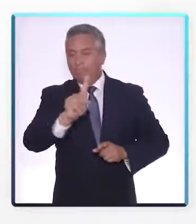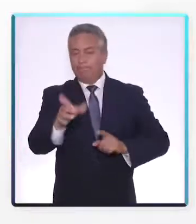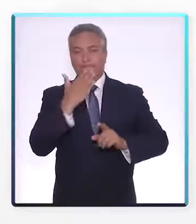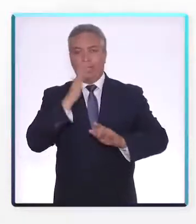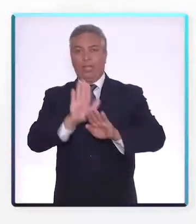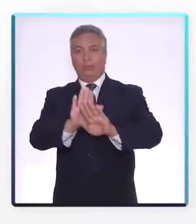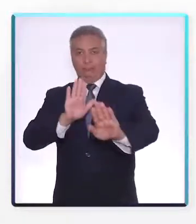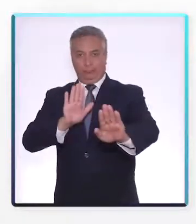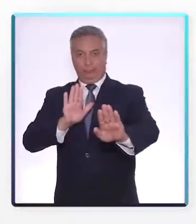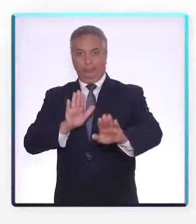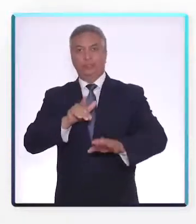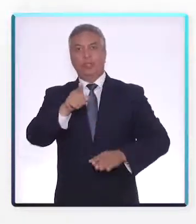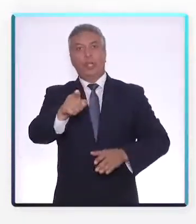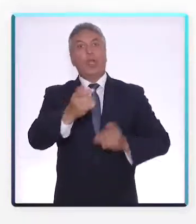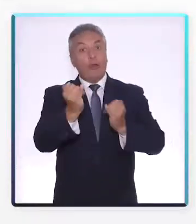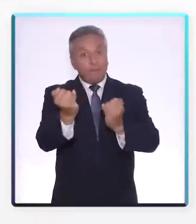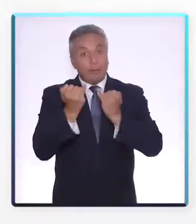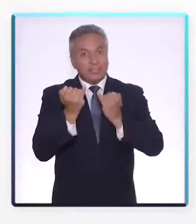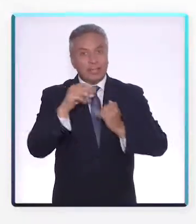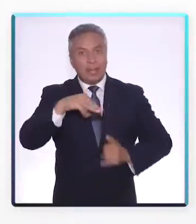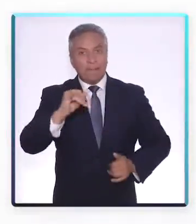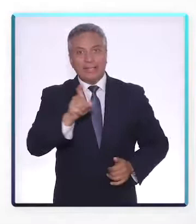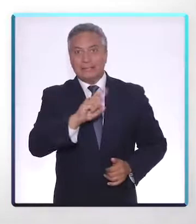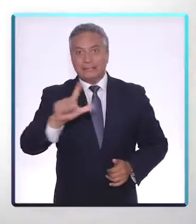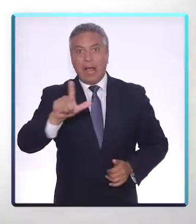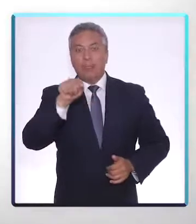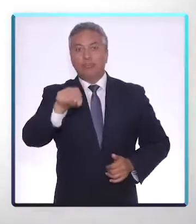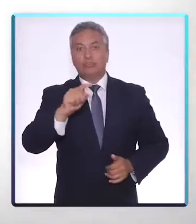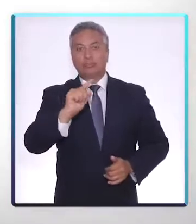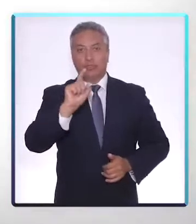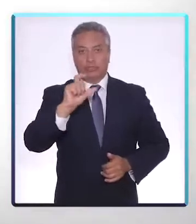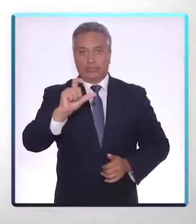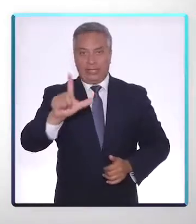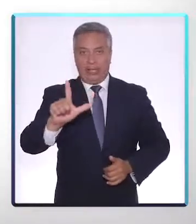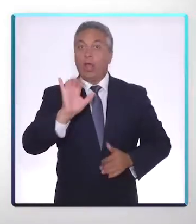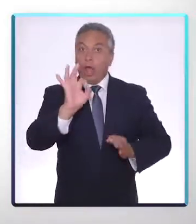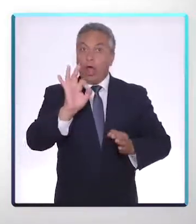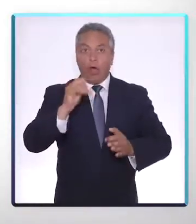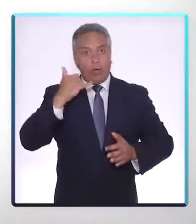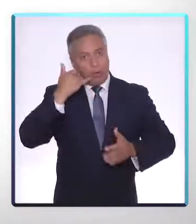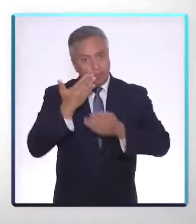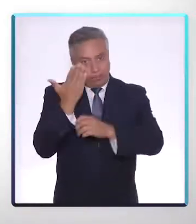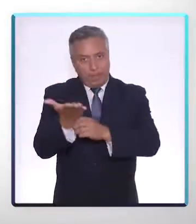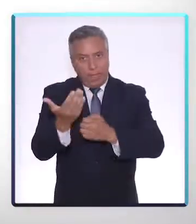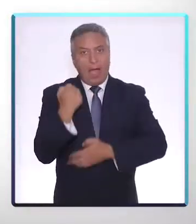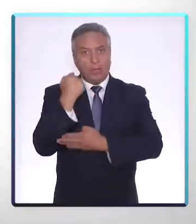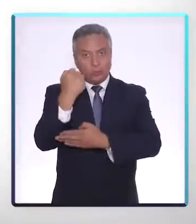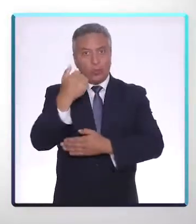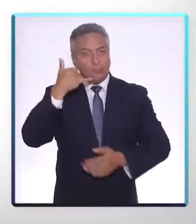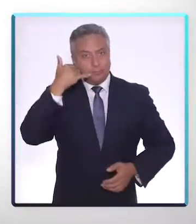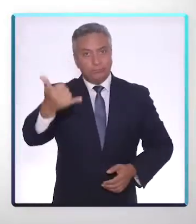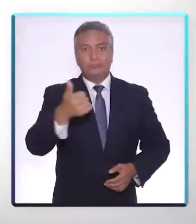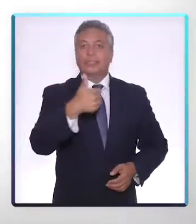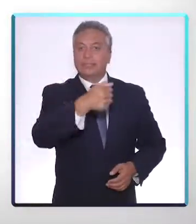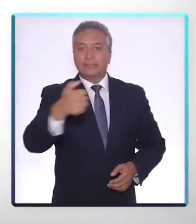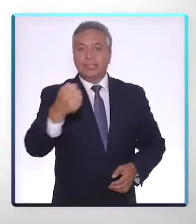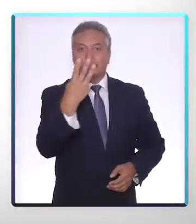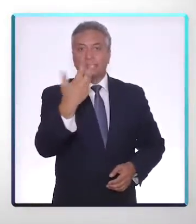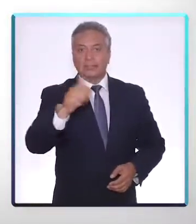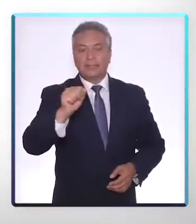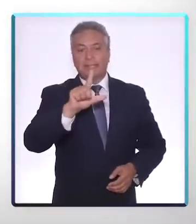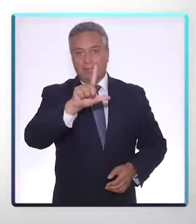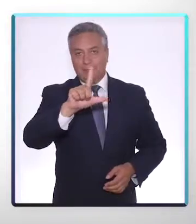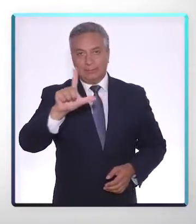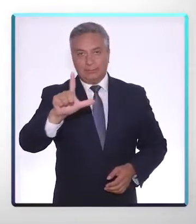Infórmese en minsal.cl o llamando a Salud Responde al 600-360